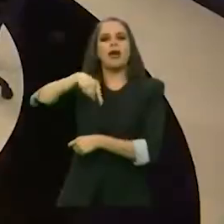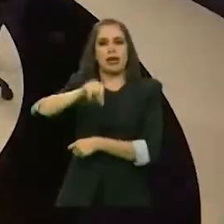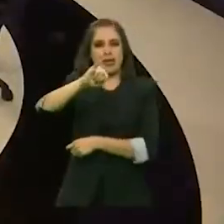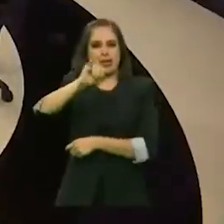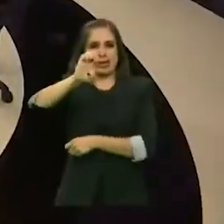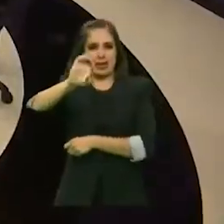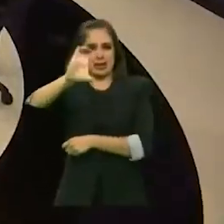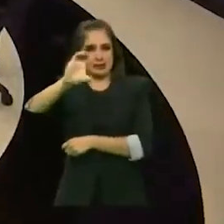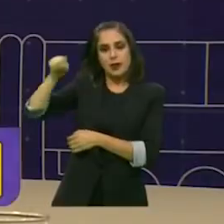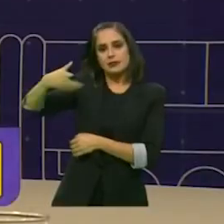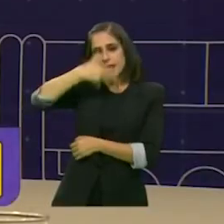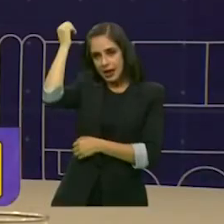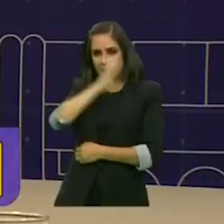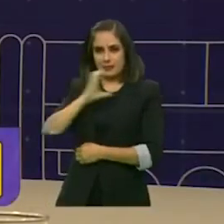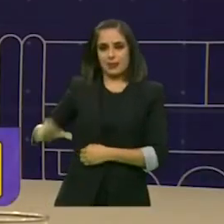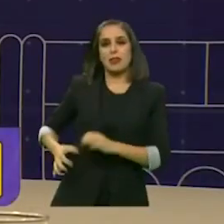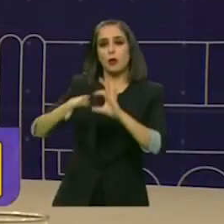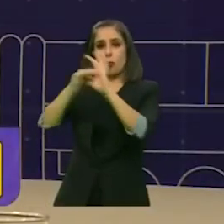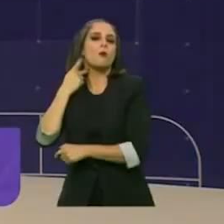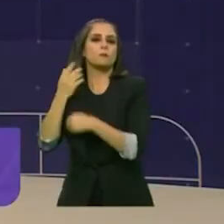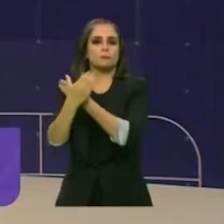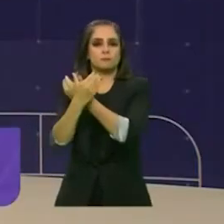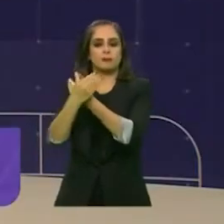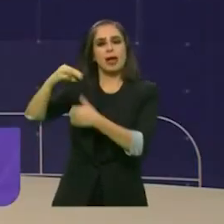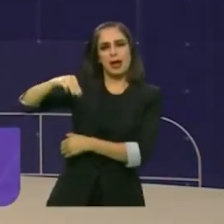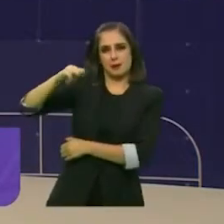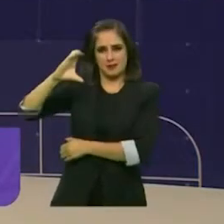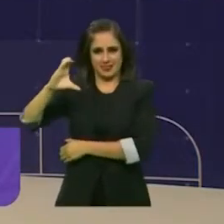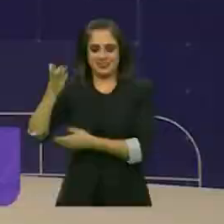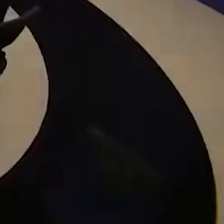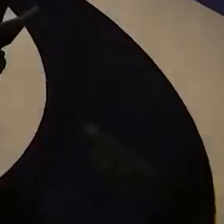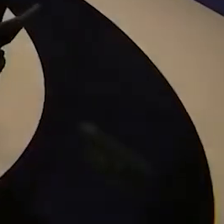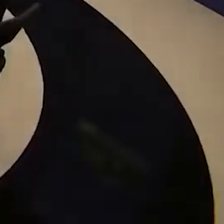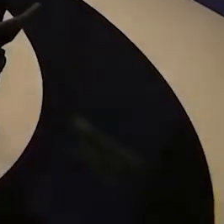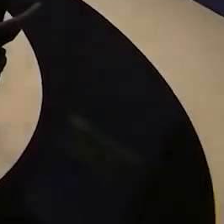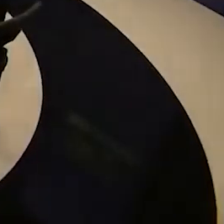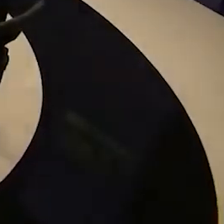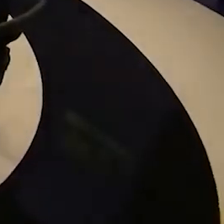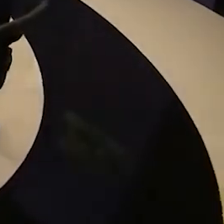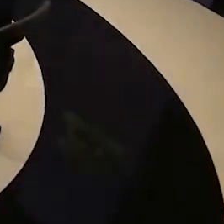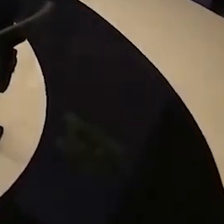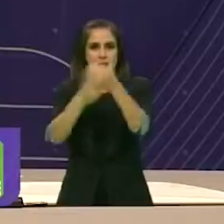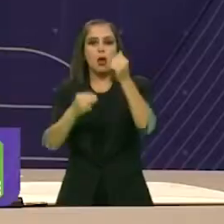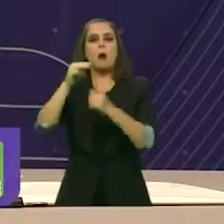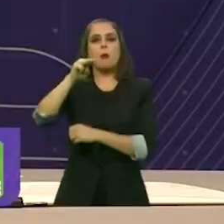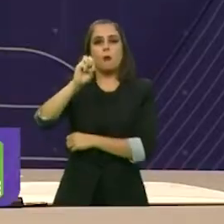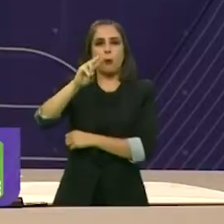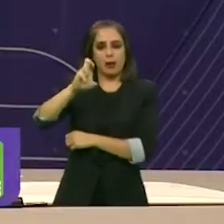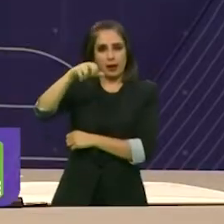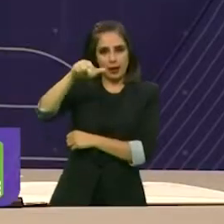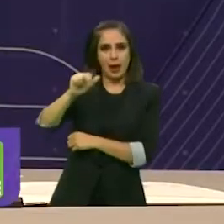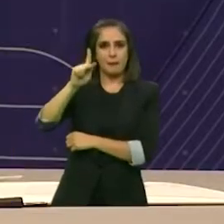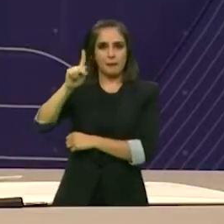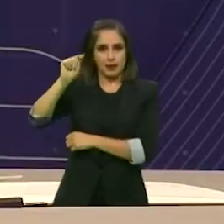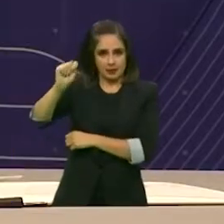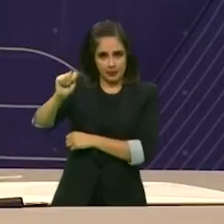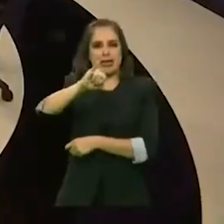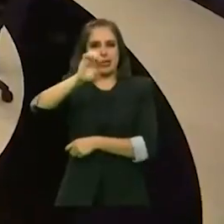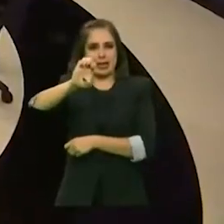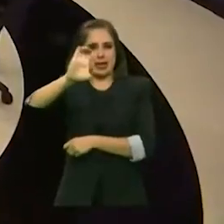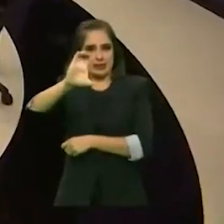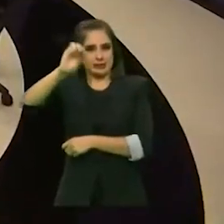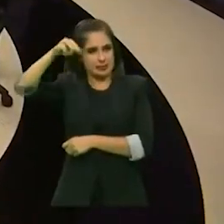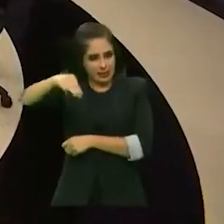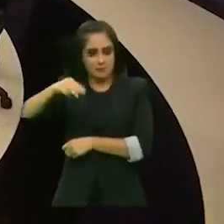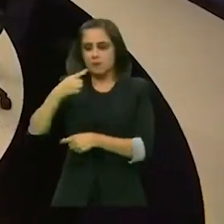Primero llegó Santiago Taboada, luego Salomón Chortoritsky y ya cuando caía la noche, Clara Brugada. Ya para las